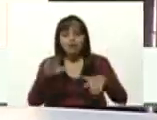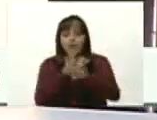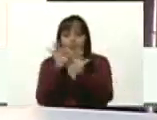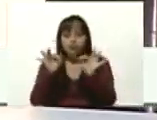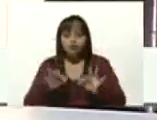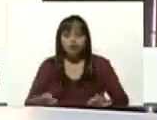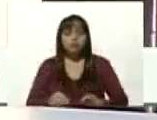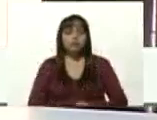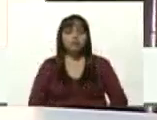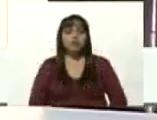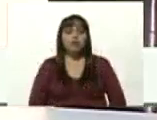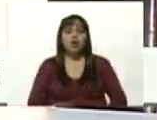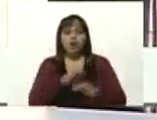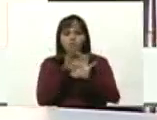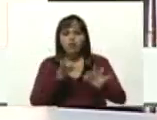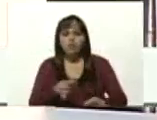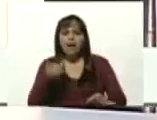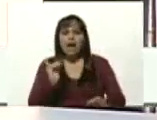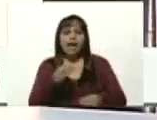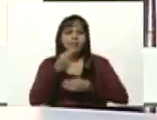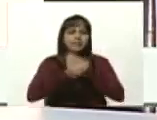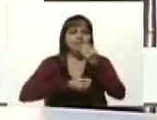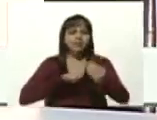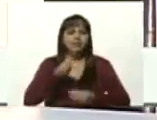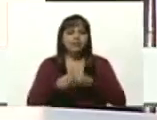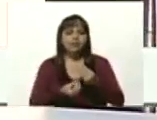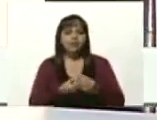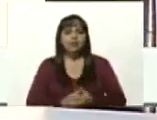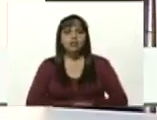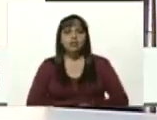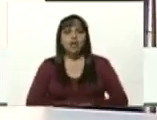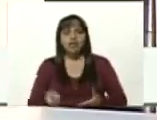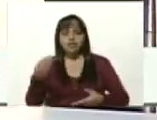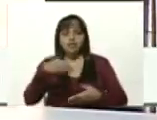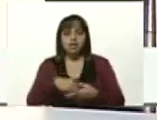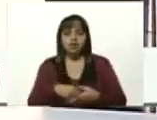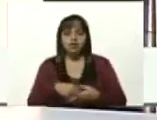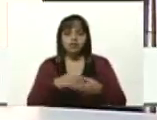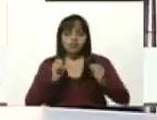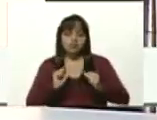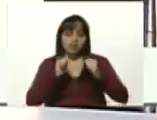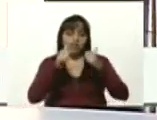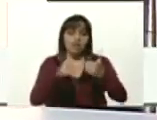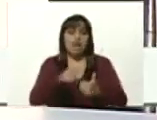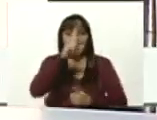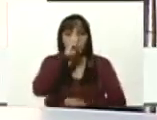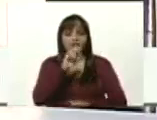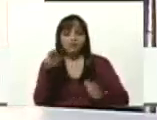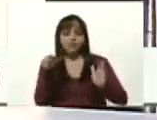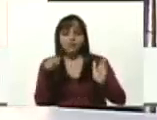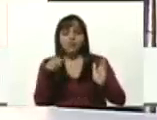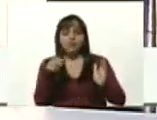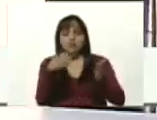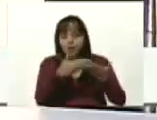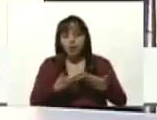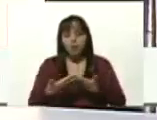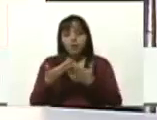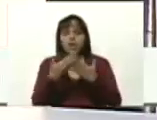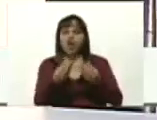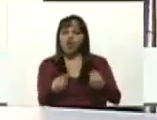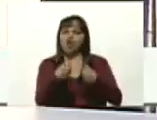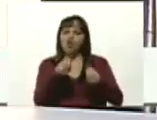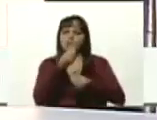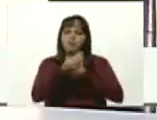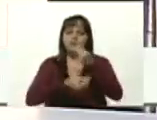método que será aplicado al inicio también del año escolar cómo hacerlo